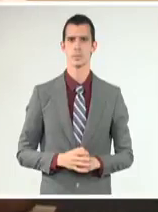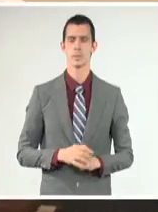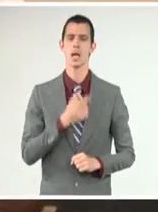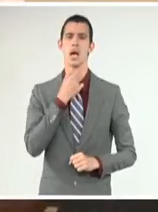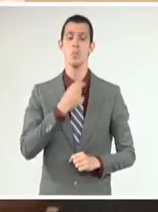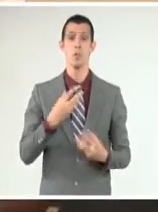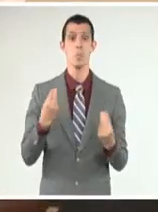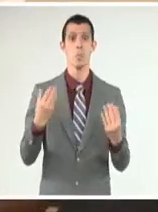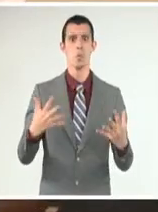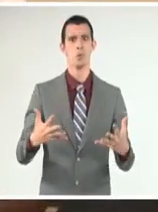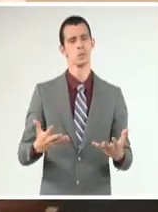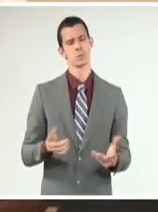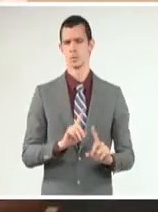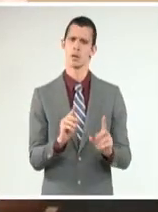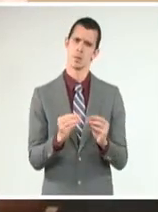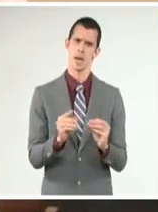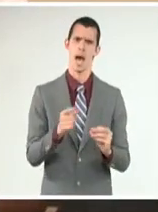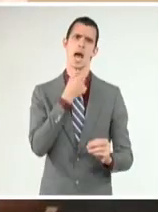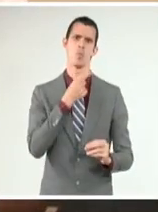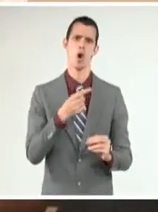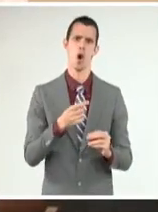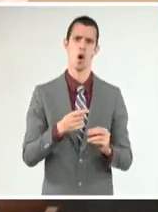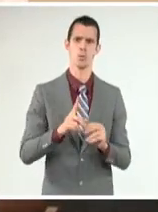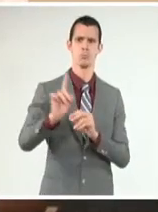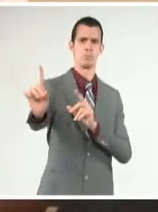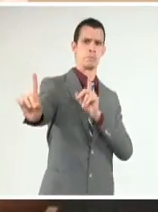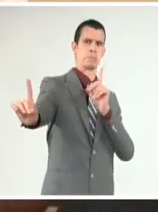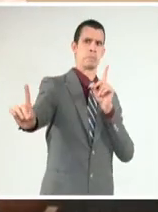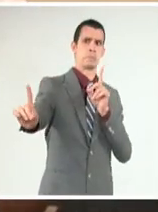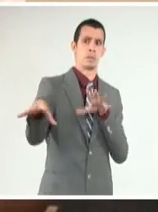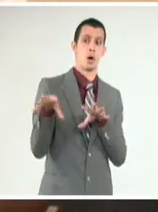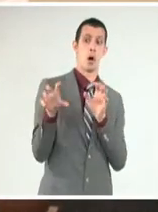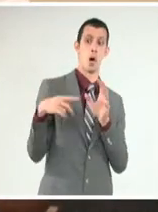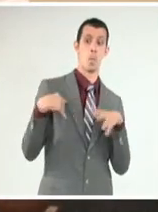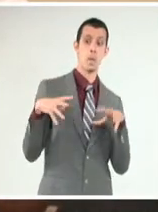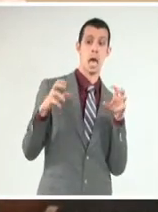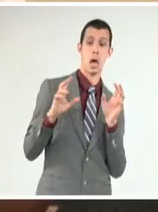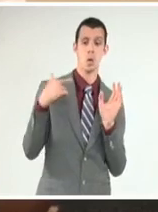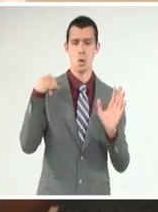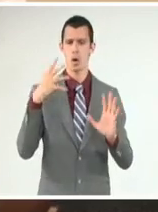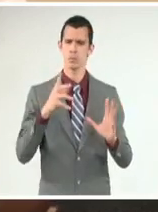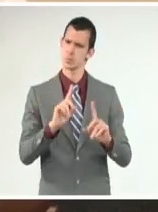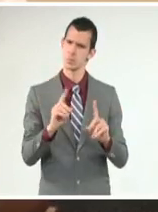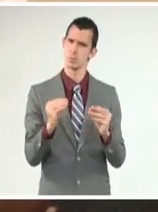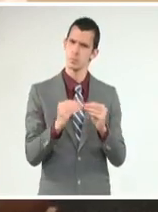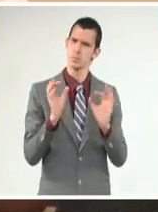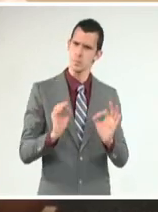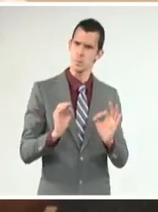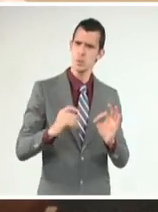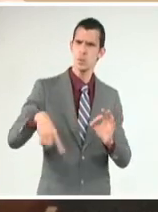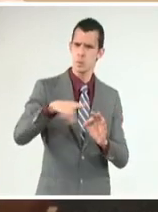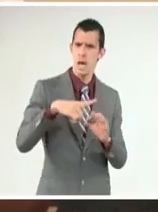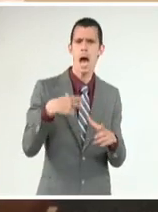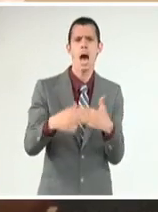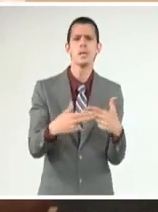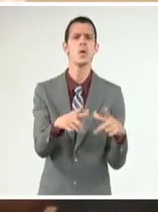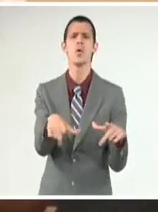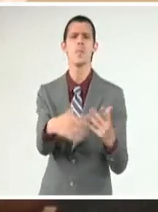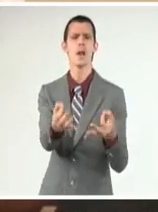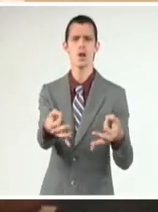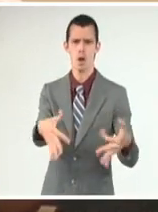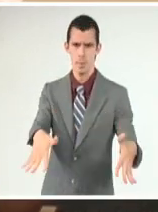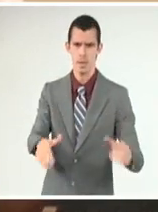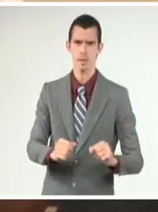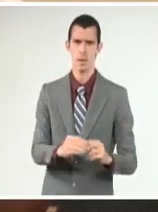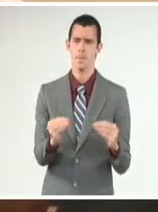Hemos tenido limitaciones con esta pandemia, pero comprensión, compromiso, pensamiento sobre